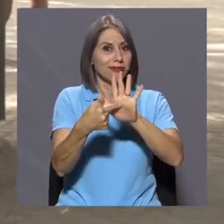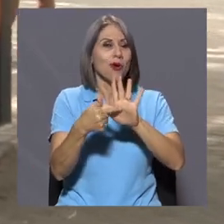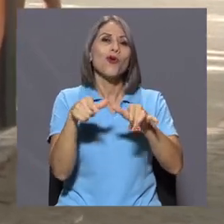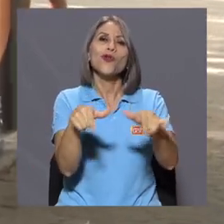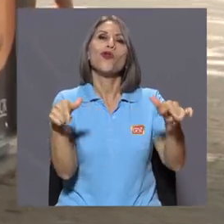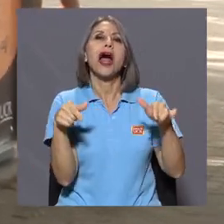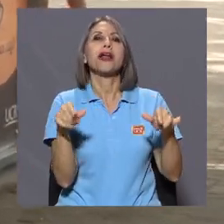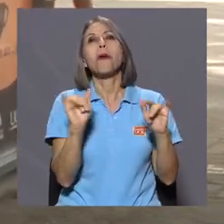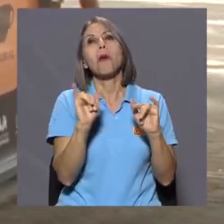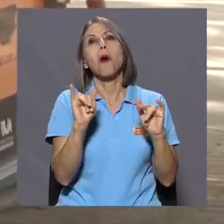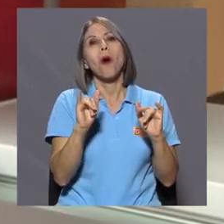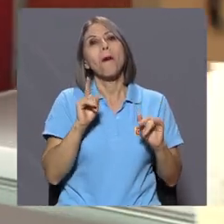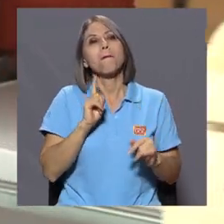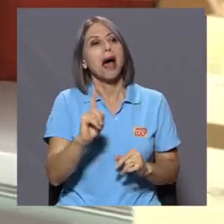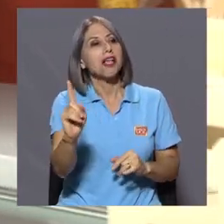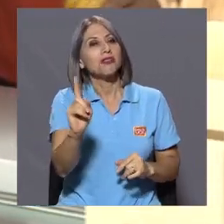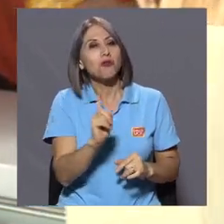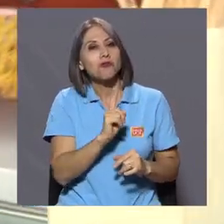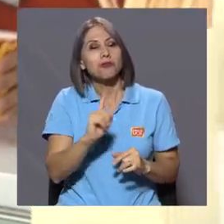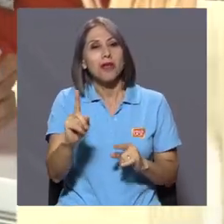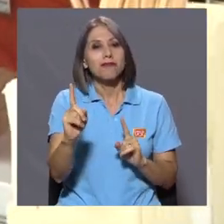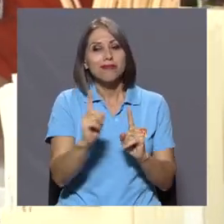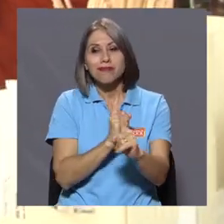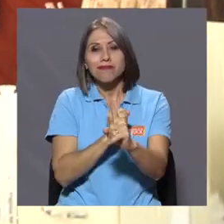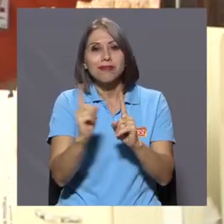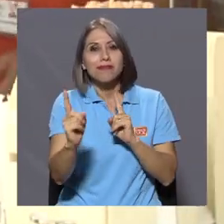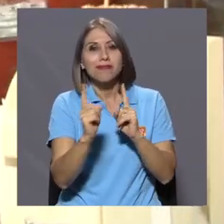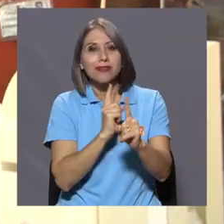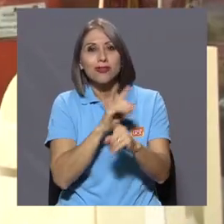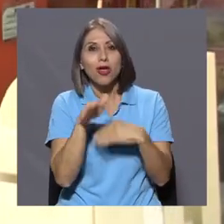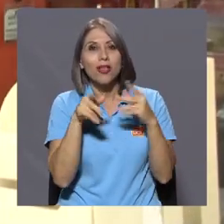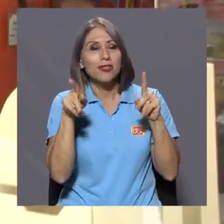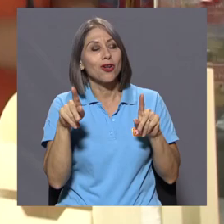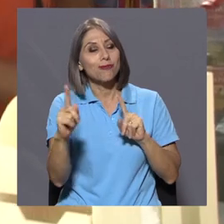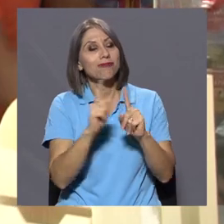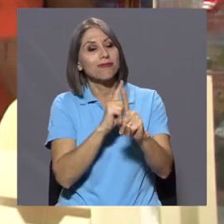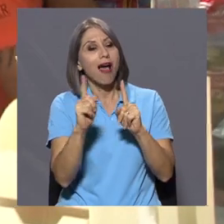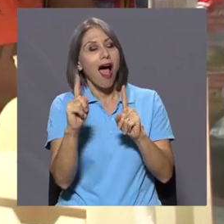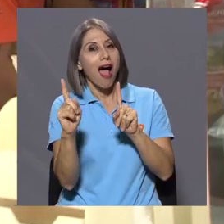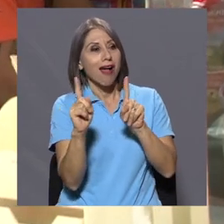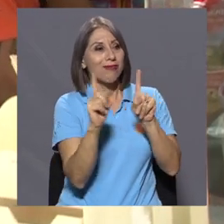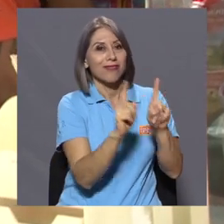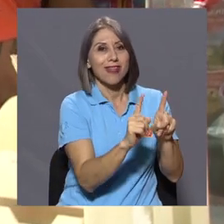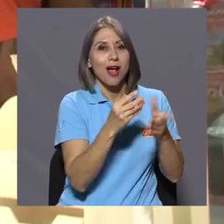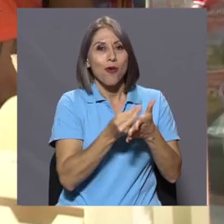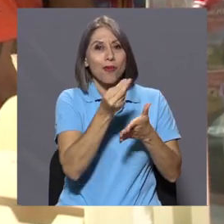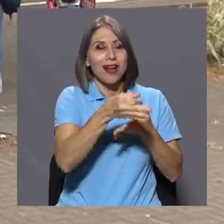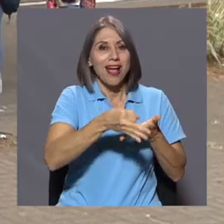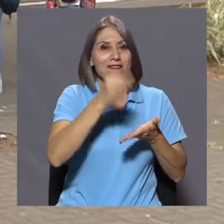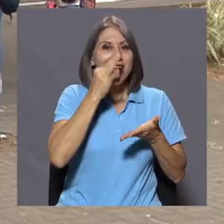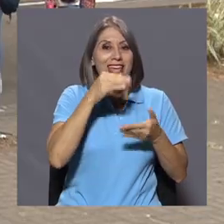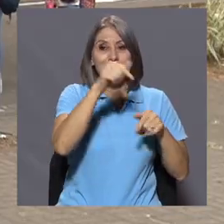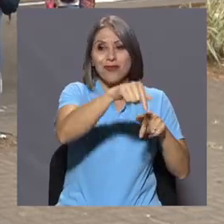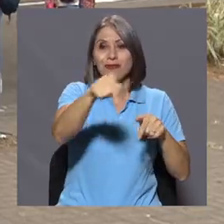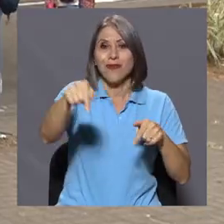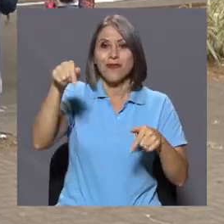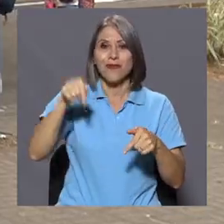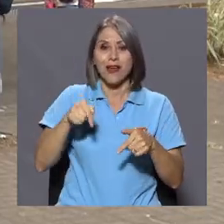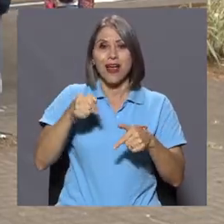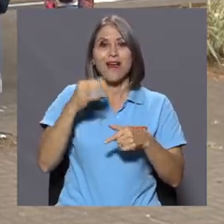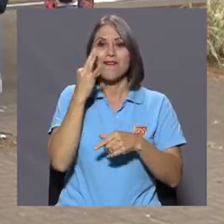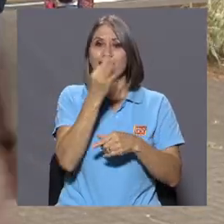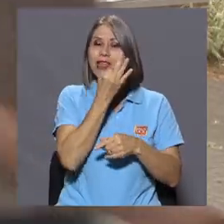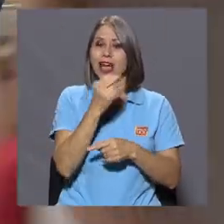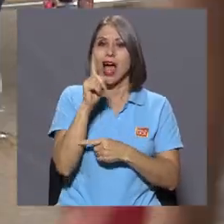de paso donde estudiantes, profesores y público en general se detiene a comprar su café. Estos se ubican distribuidos en la finca 1 de la sede